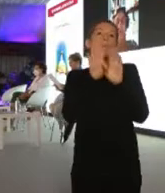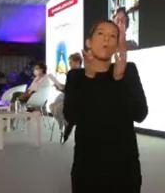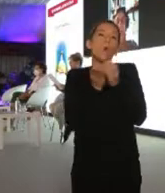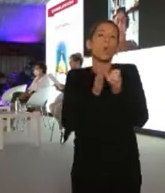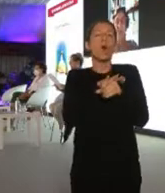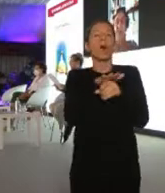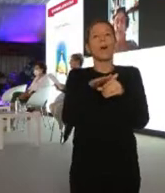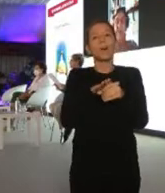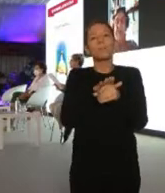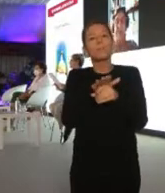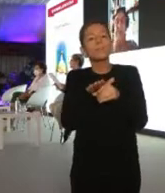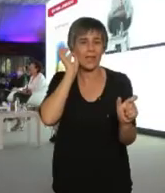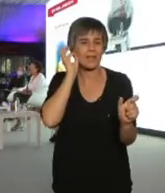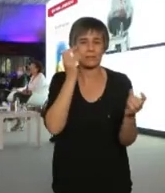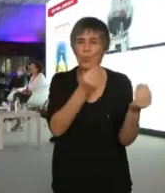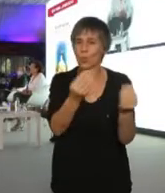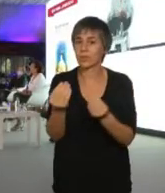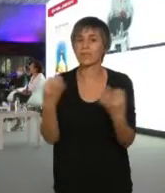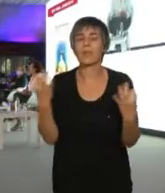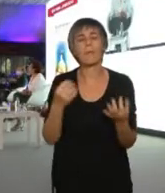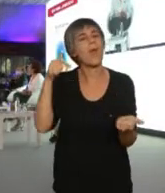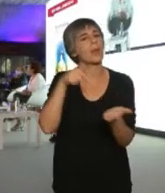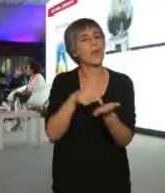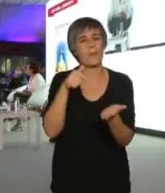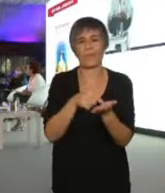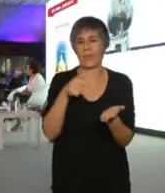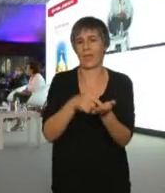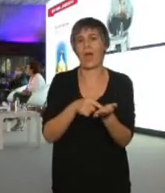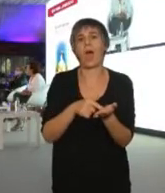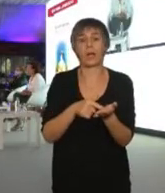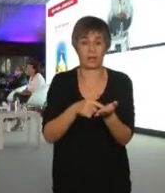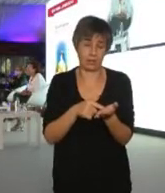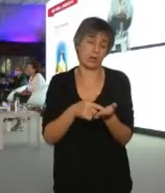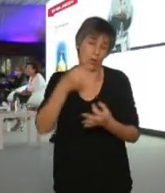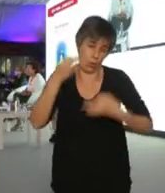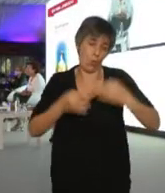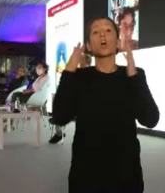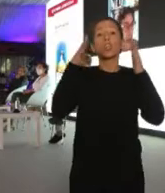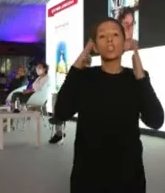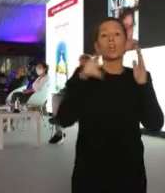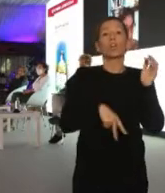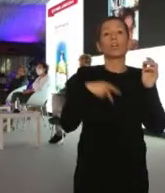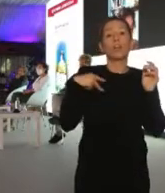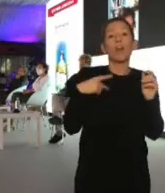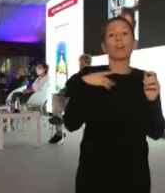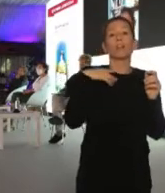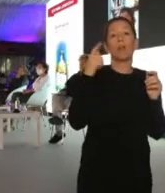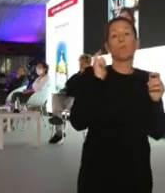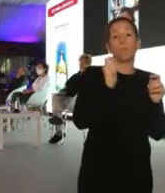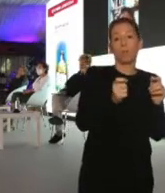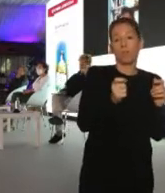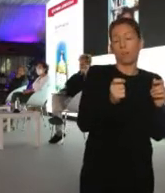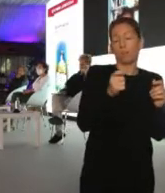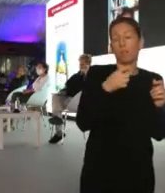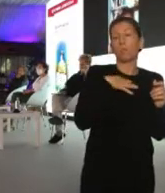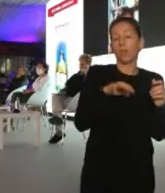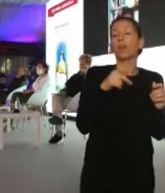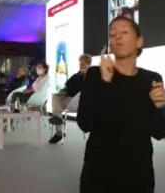Lo que podríamos decir en relación con las políticas que se están llevando en el Consejo General del Poder Judicial y en determinados órganos